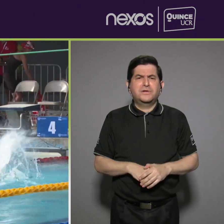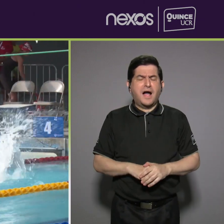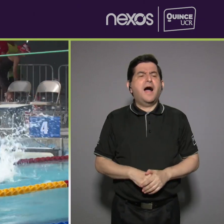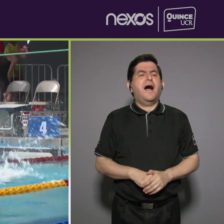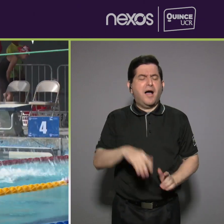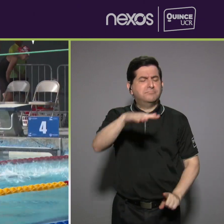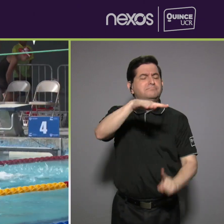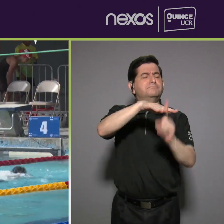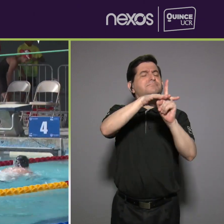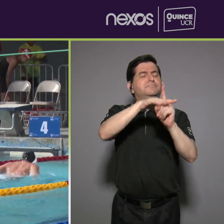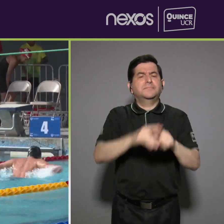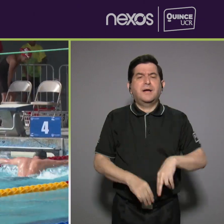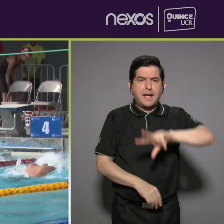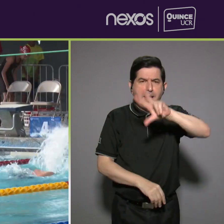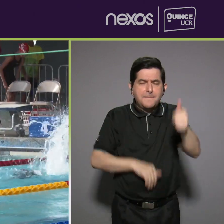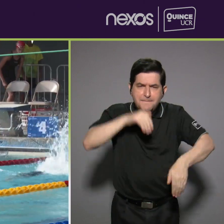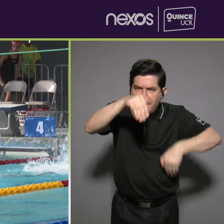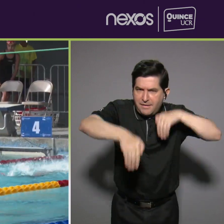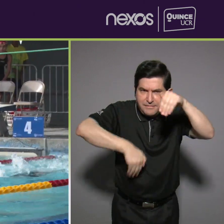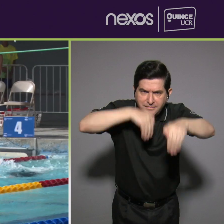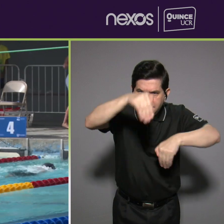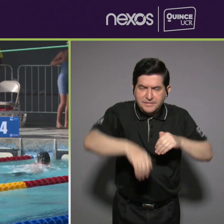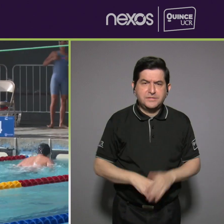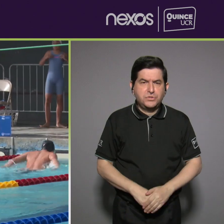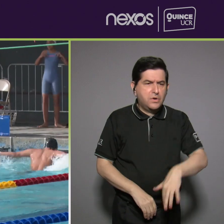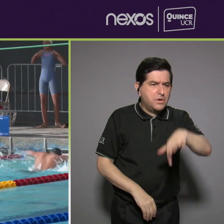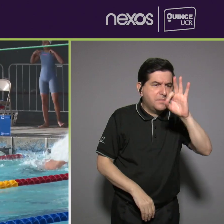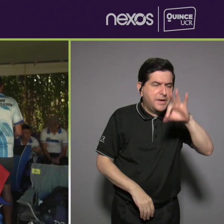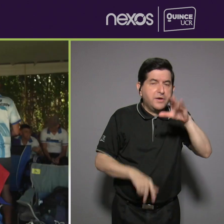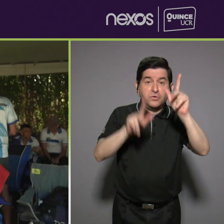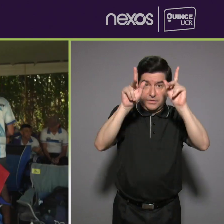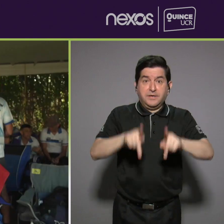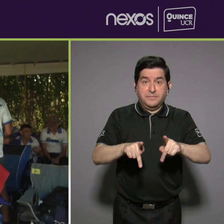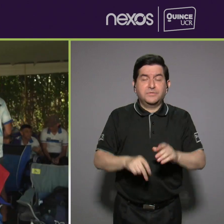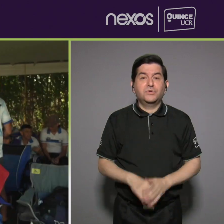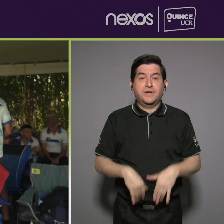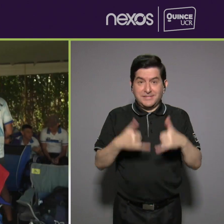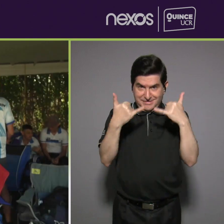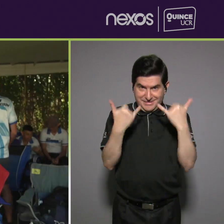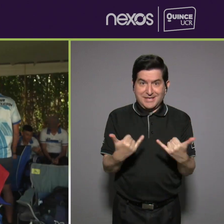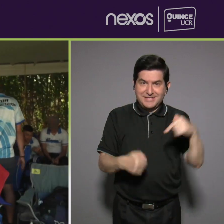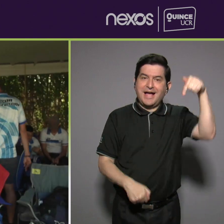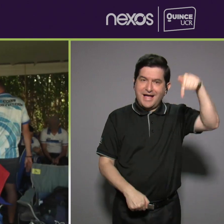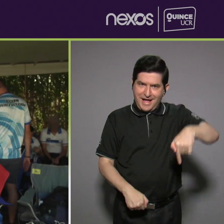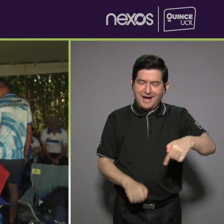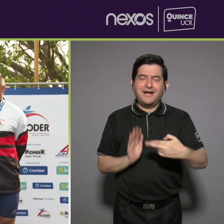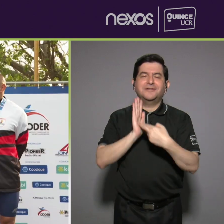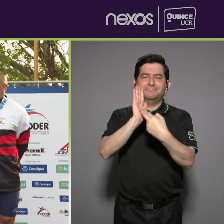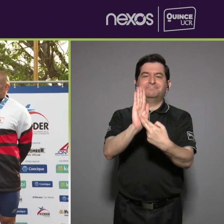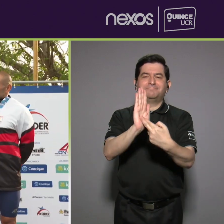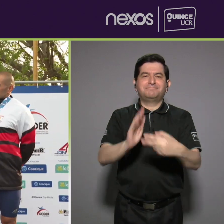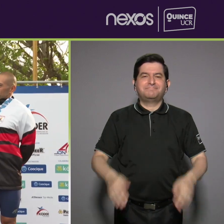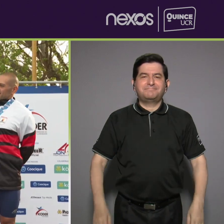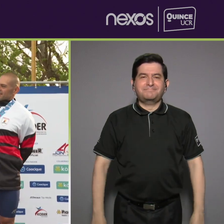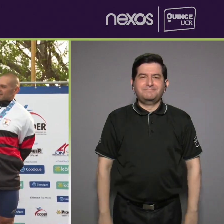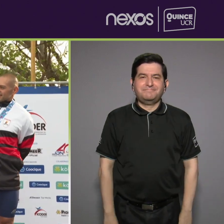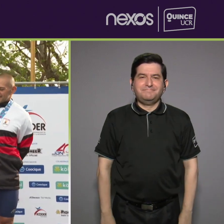visibilidad a la paranatación y poder encontrar talentos que hoy están aquí representados.